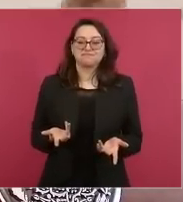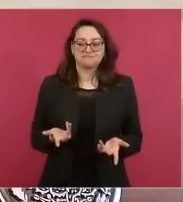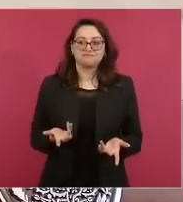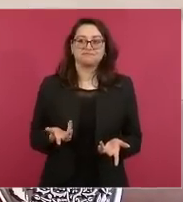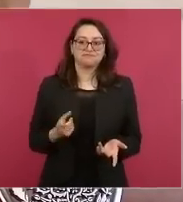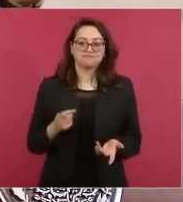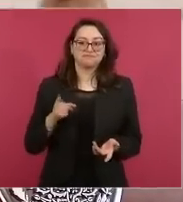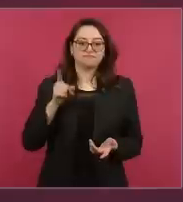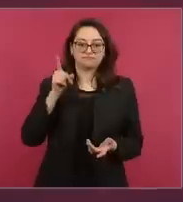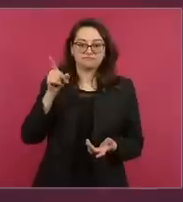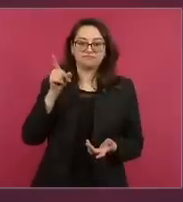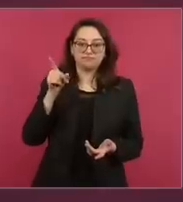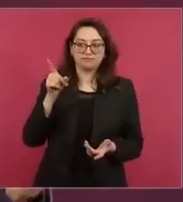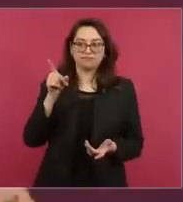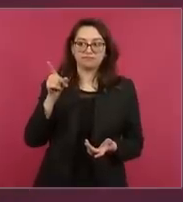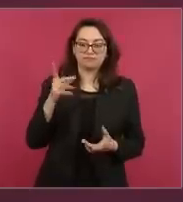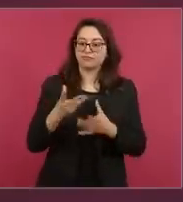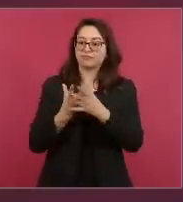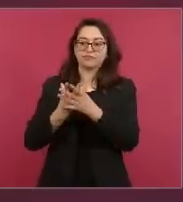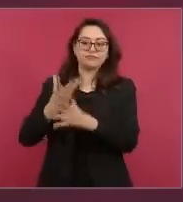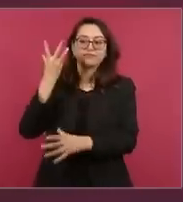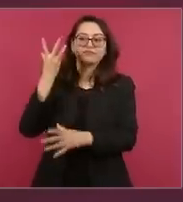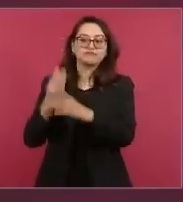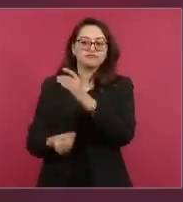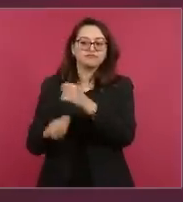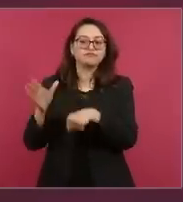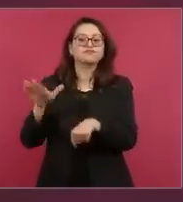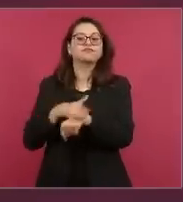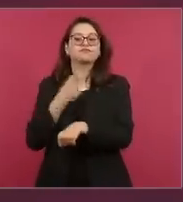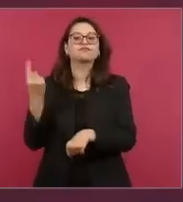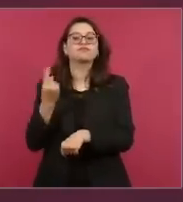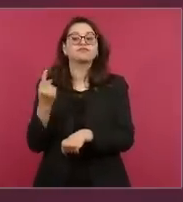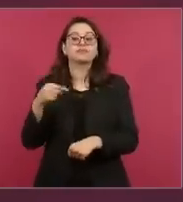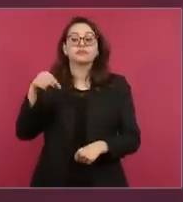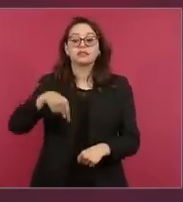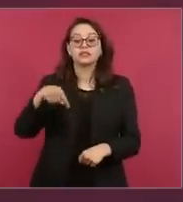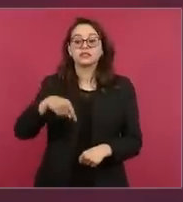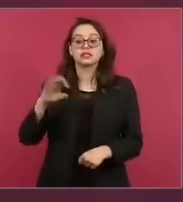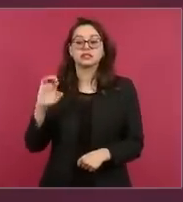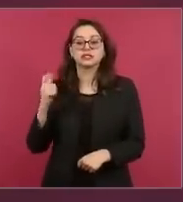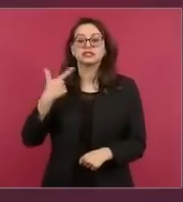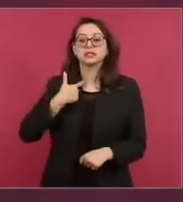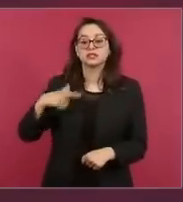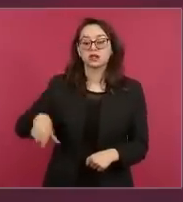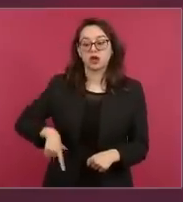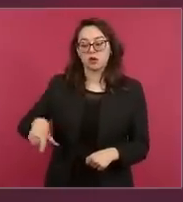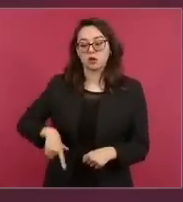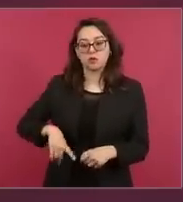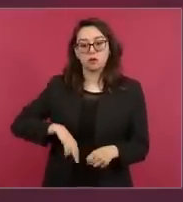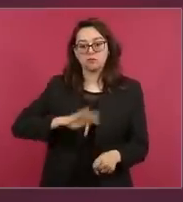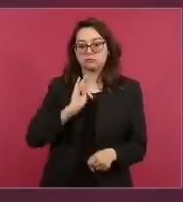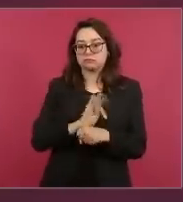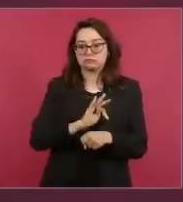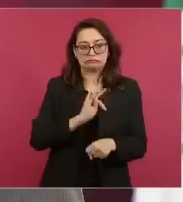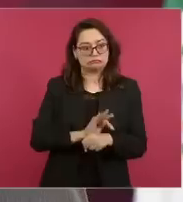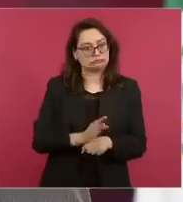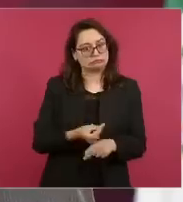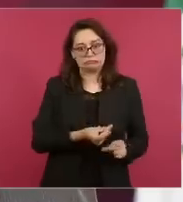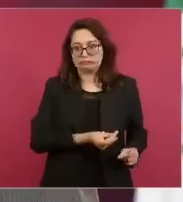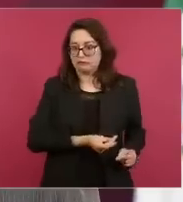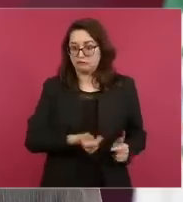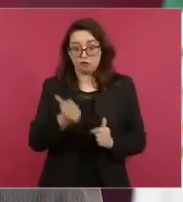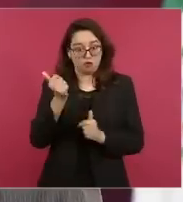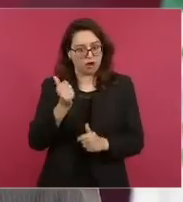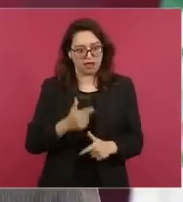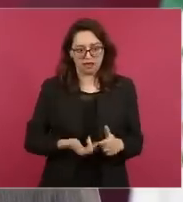protegido aquí por miembros del Poder